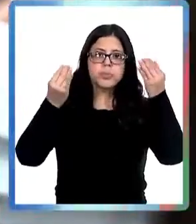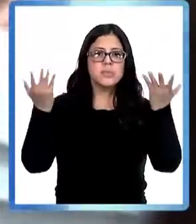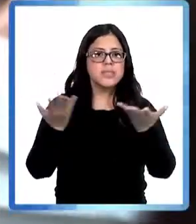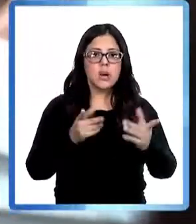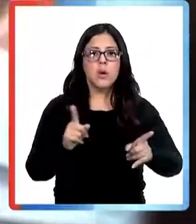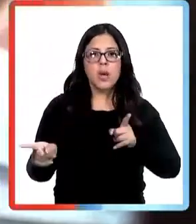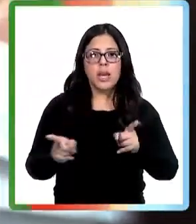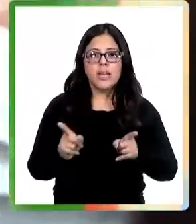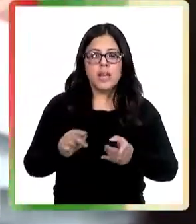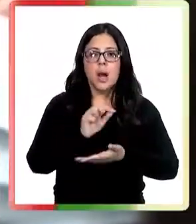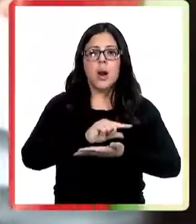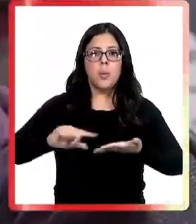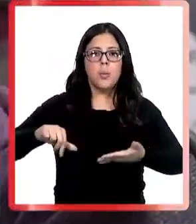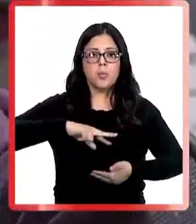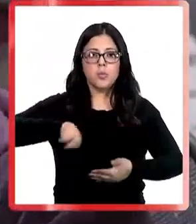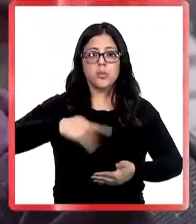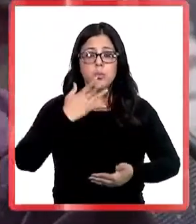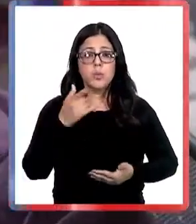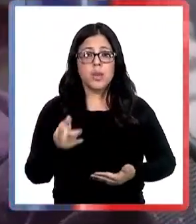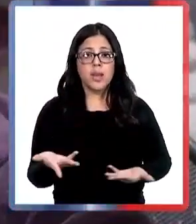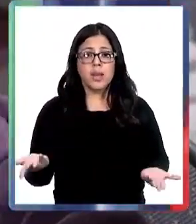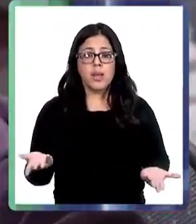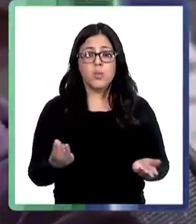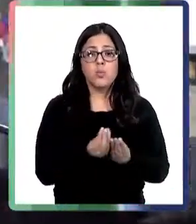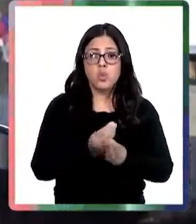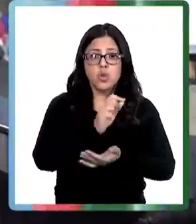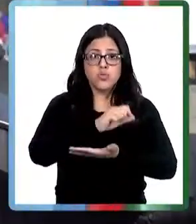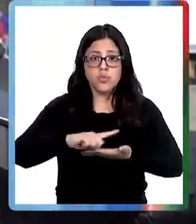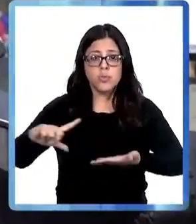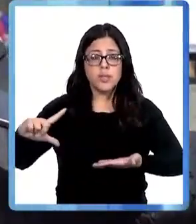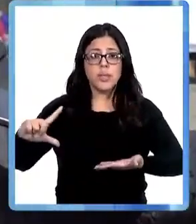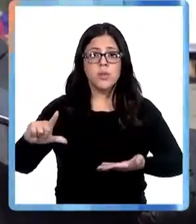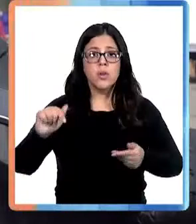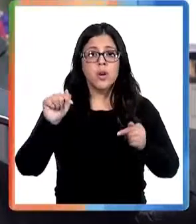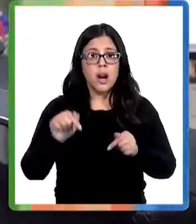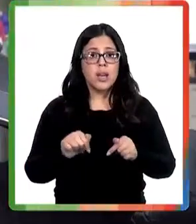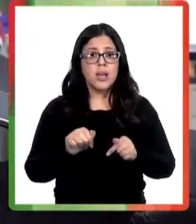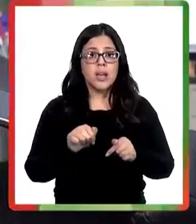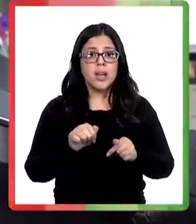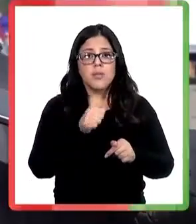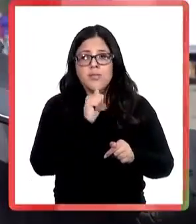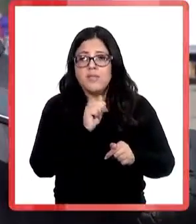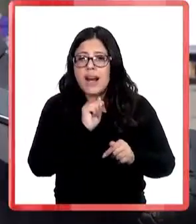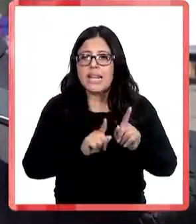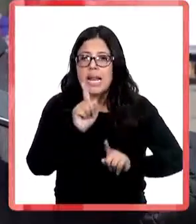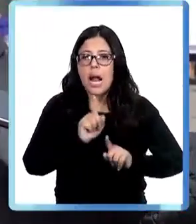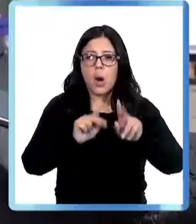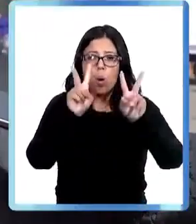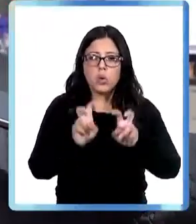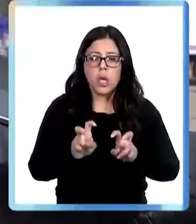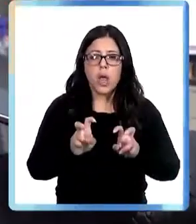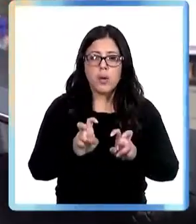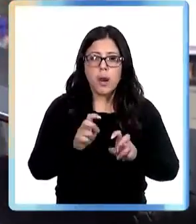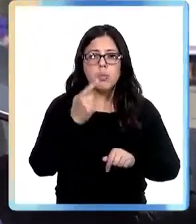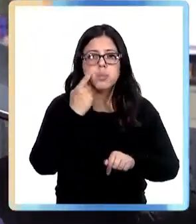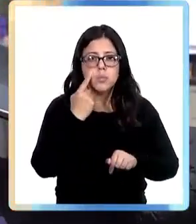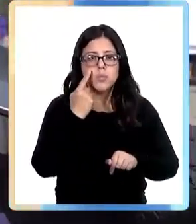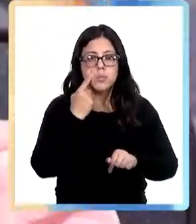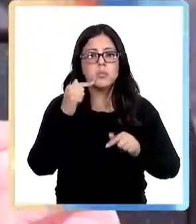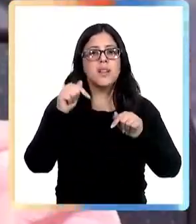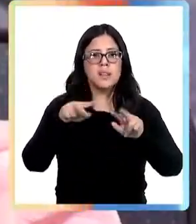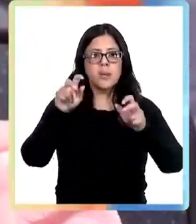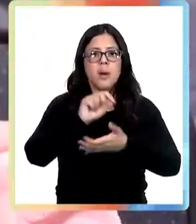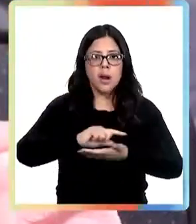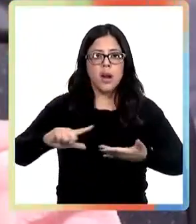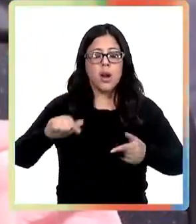cómo gestionar nuestro emprendimiento porque si bien muchos emprendemos nos manejamos muchas áreas dentro de lo que es